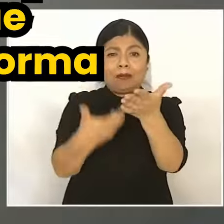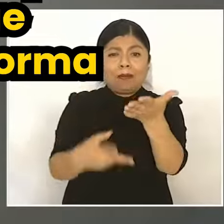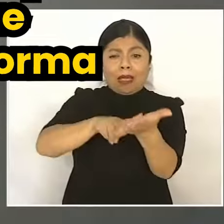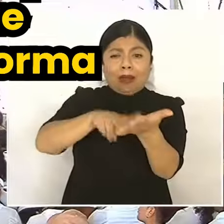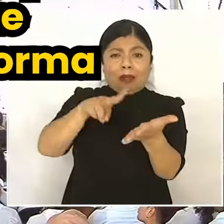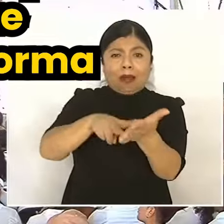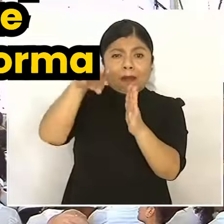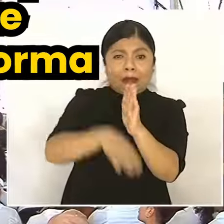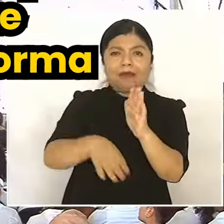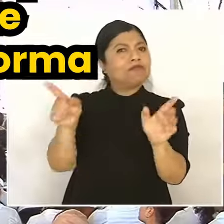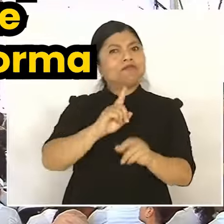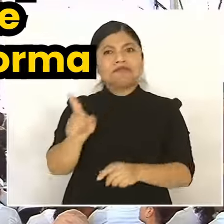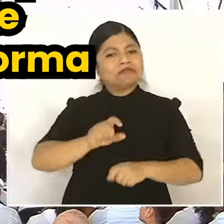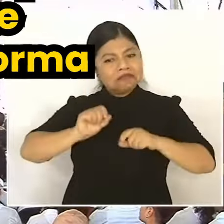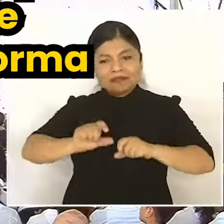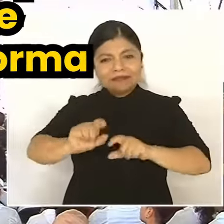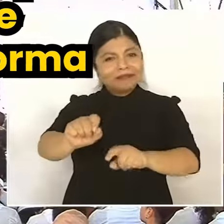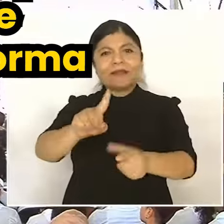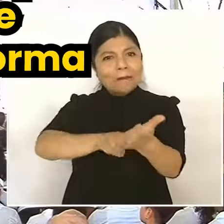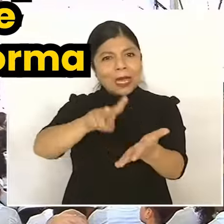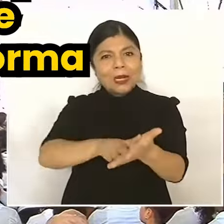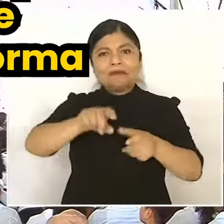Claro que nos faltan como 20 días todavía.